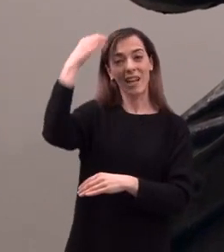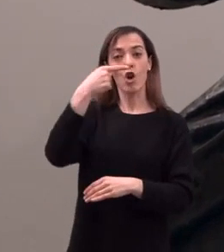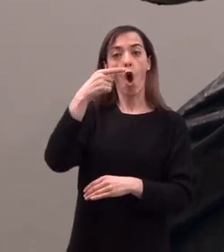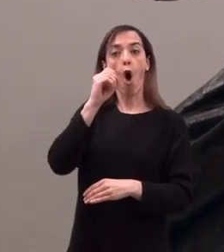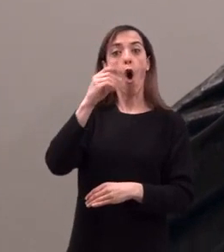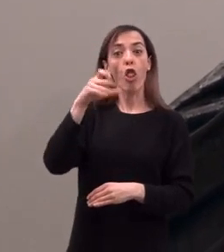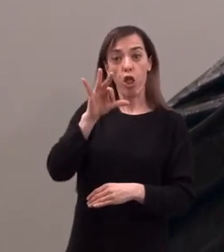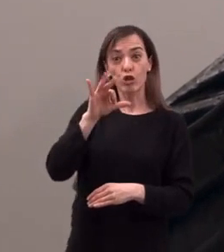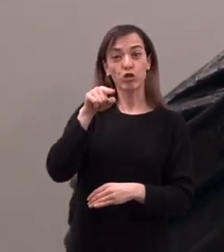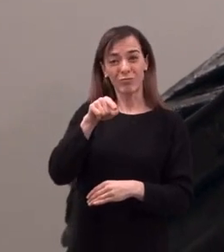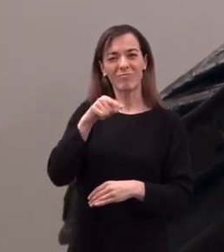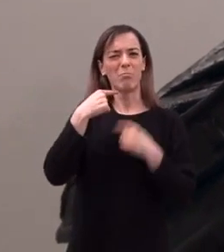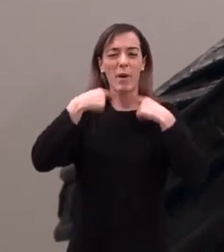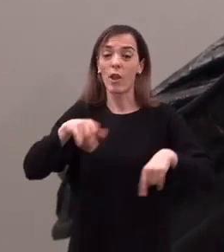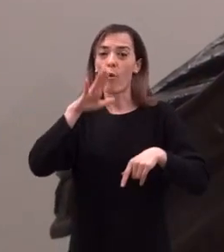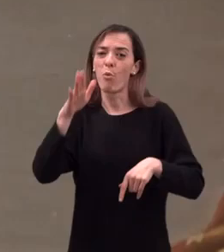ocupación islámica.